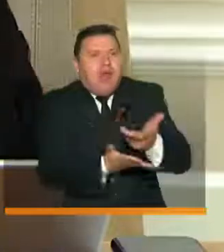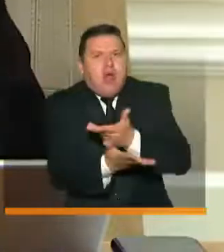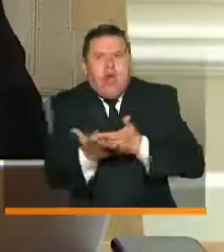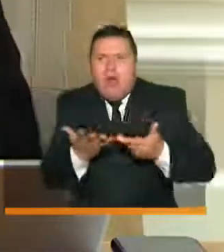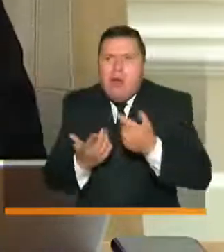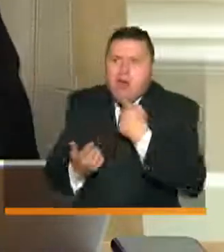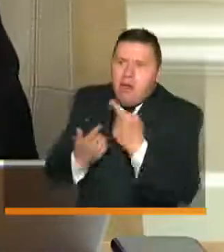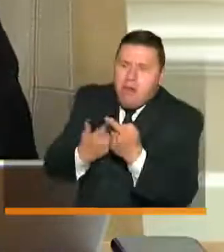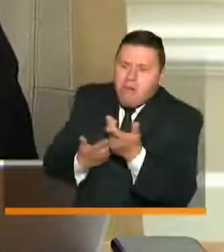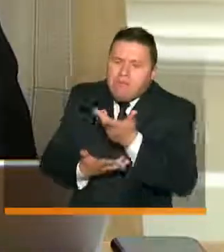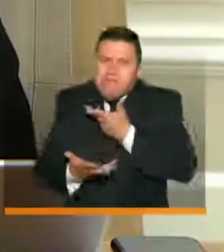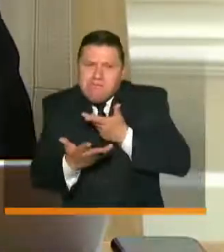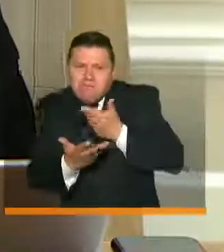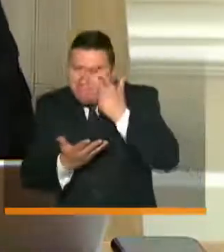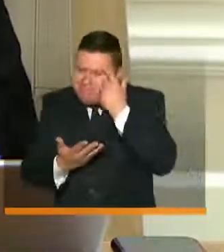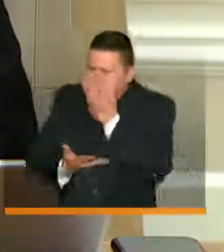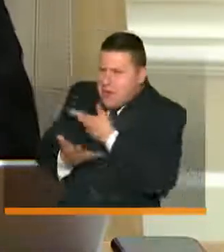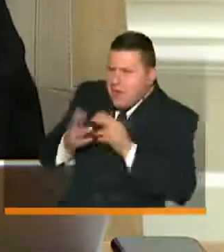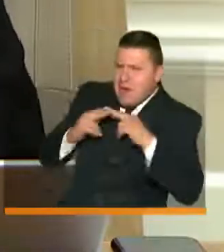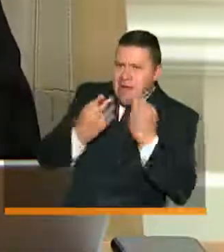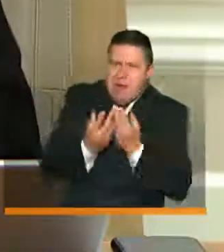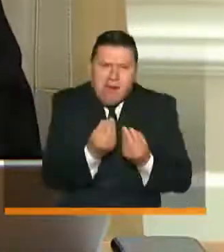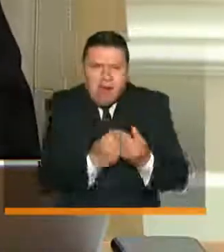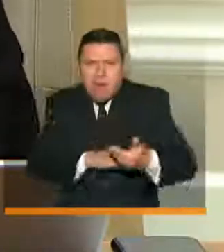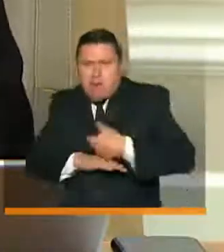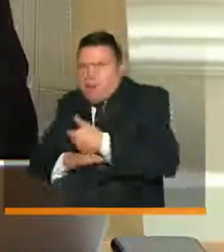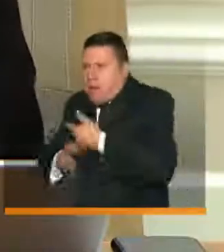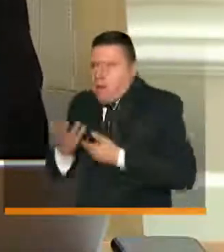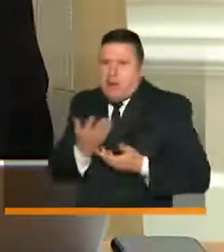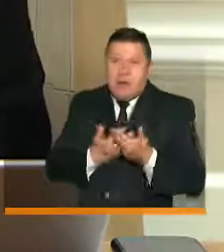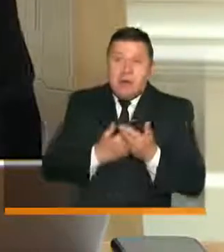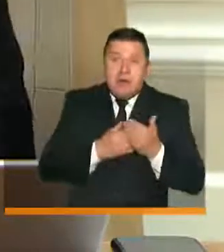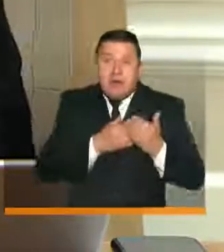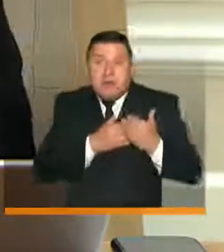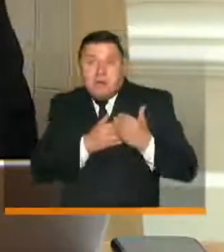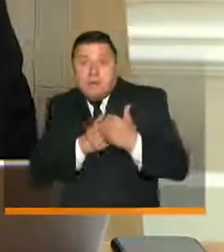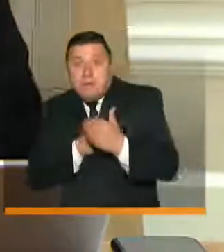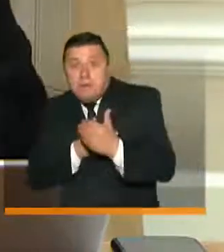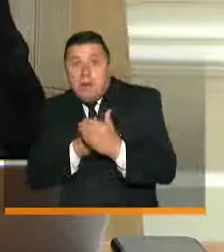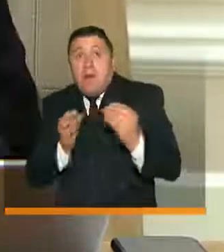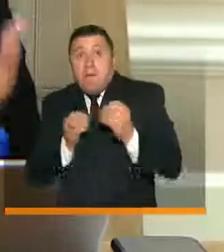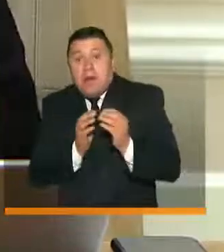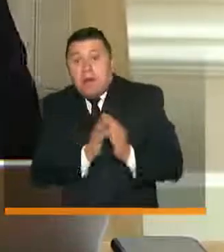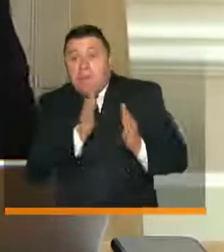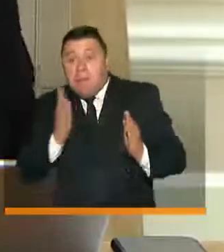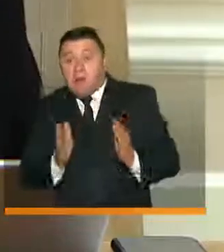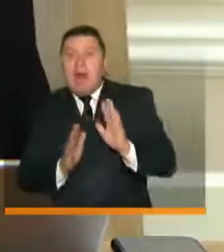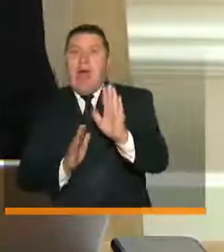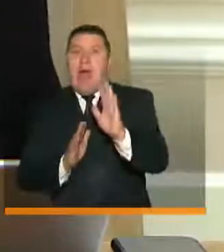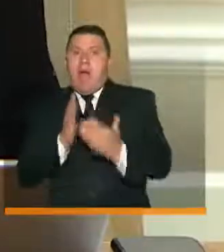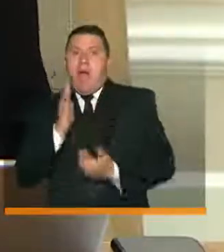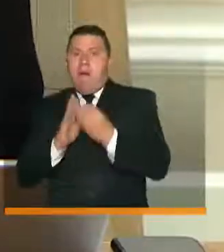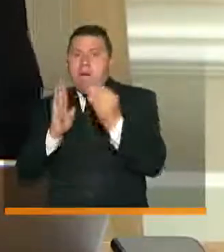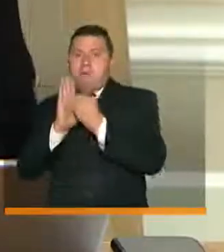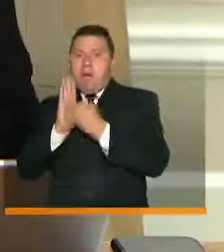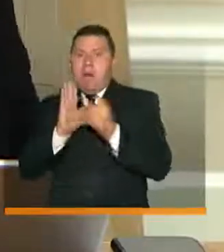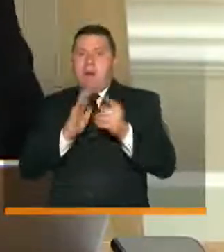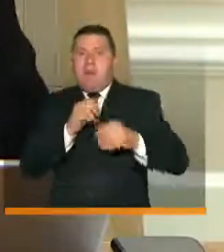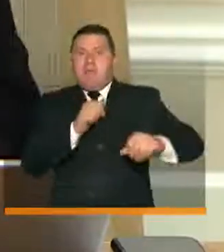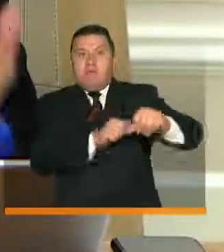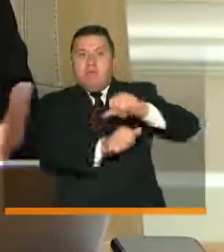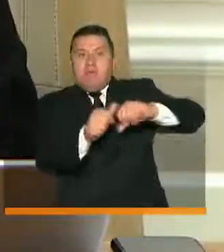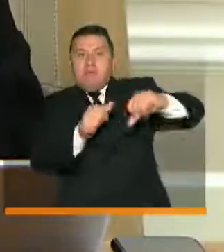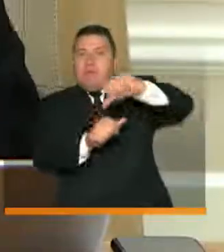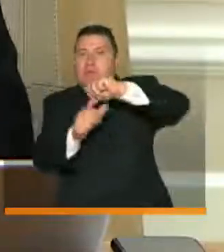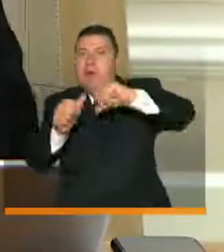comentarlo, retroalimentarlo y de esa manera garantizar que en una siguiente fase podamos todas las nuevas actividades que se reactiven